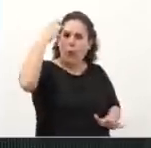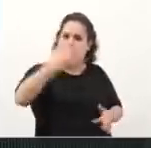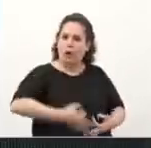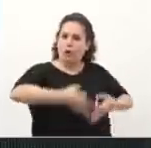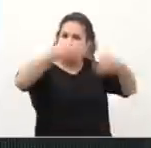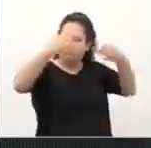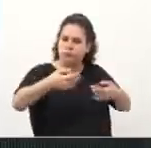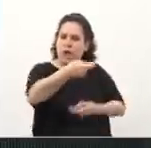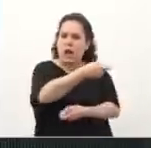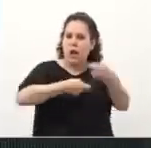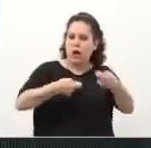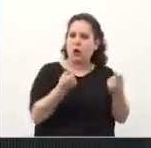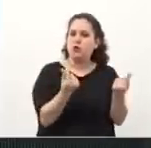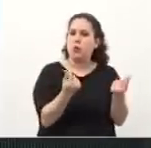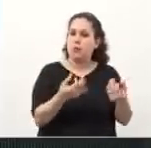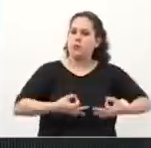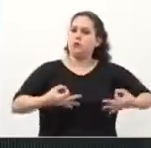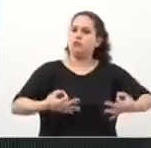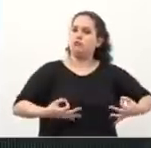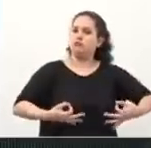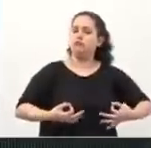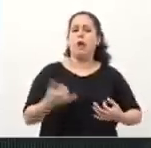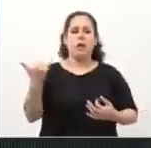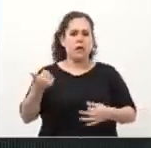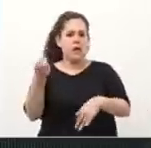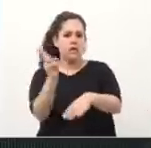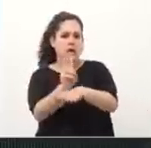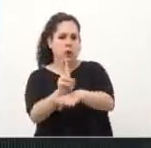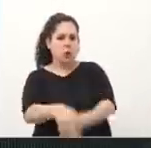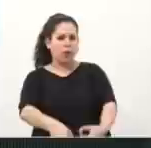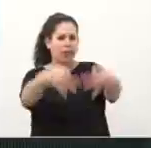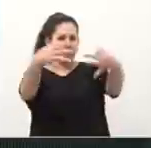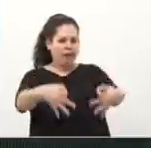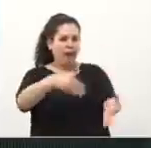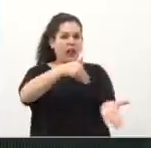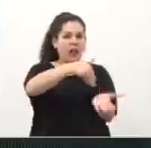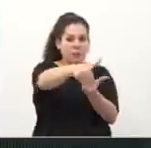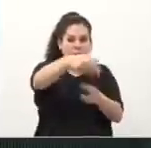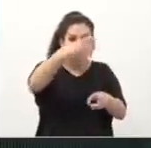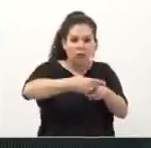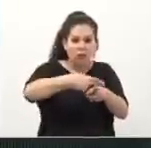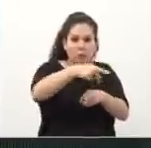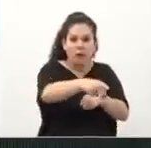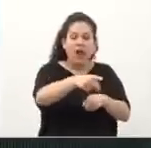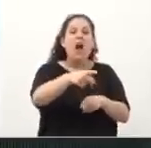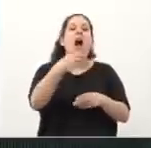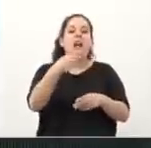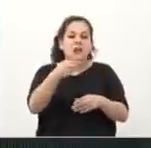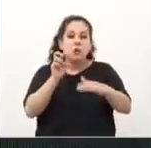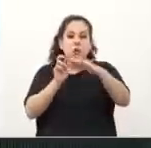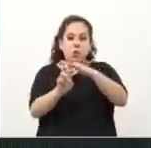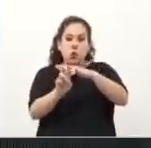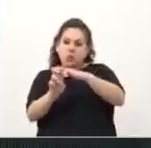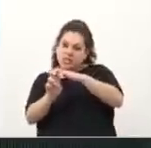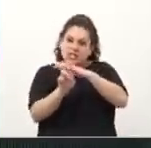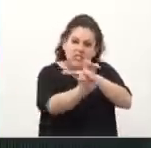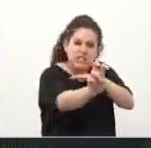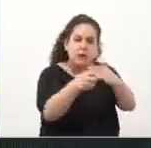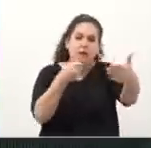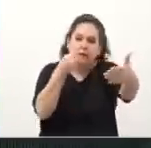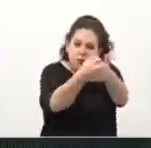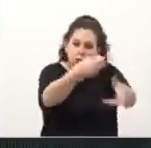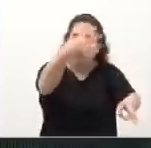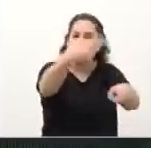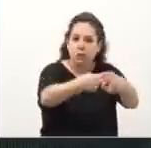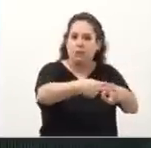justos, que tenga una seguridad acorde, una terminal en donde llegue el subte hasta adentro de la terminal y que pueda integrarse